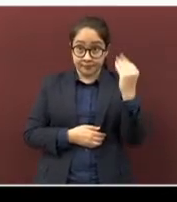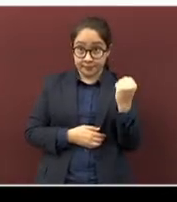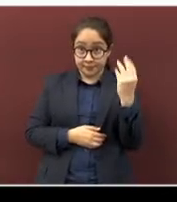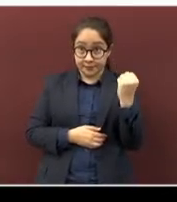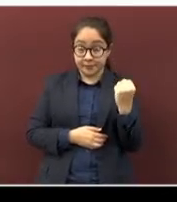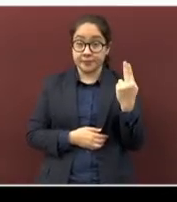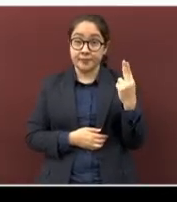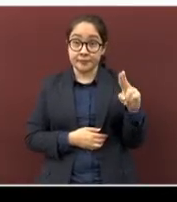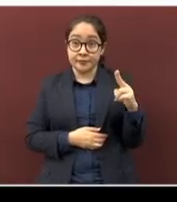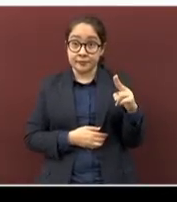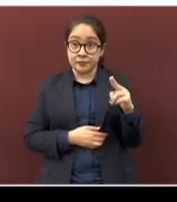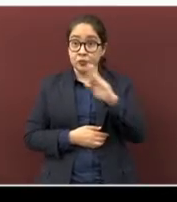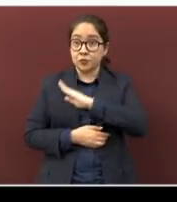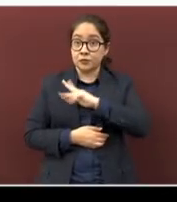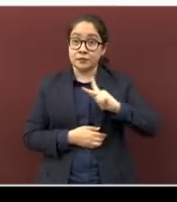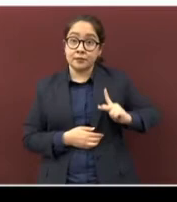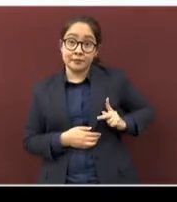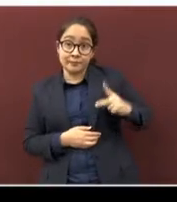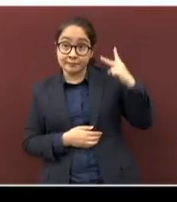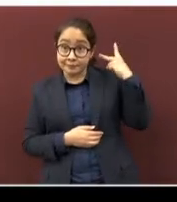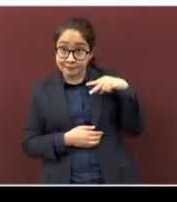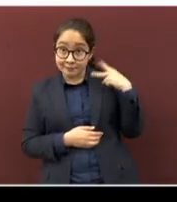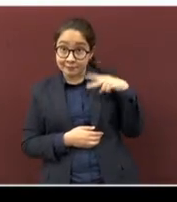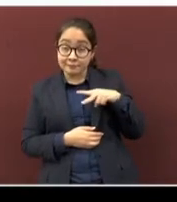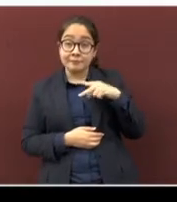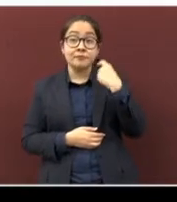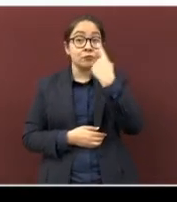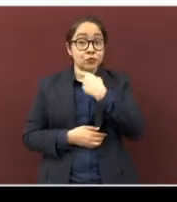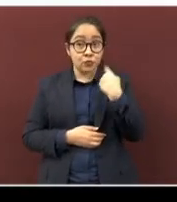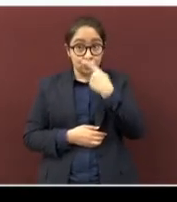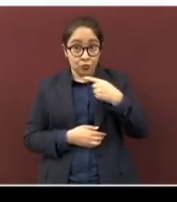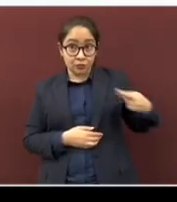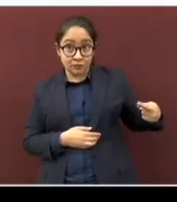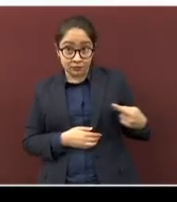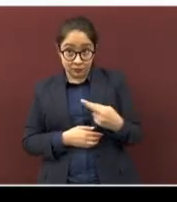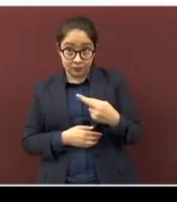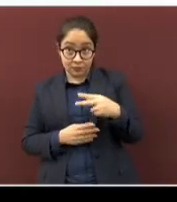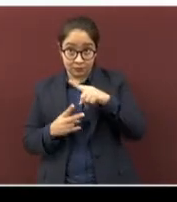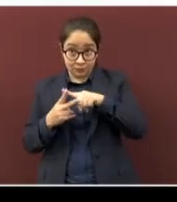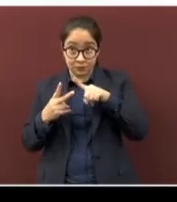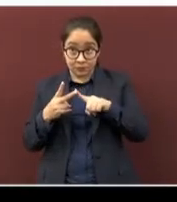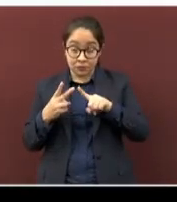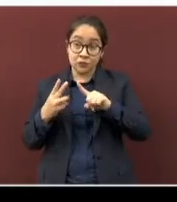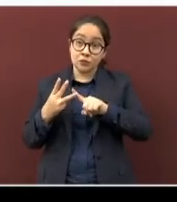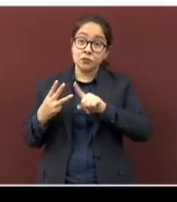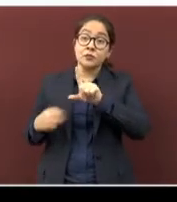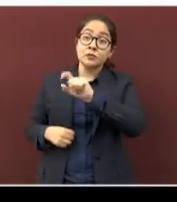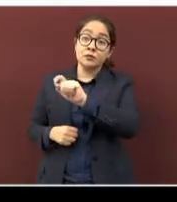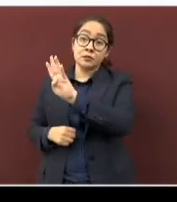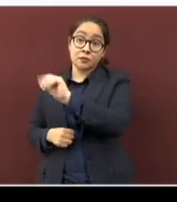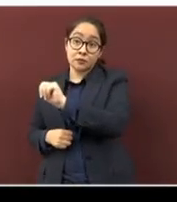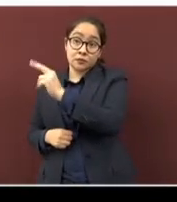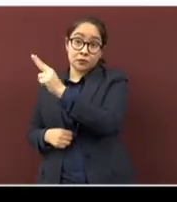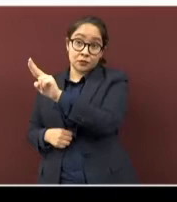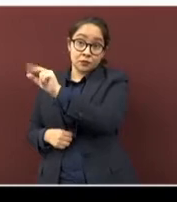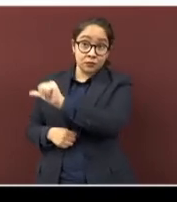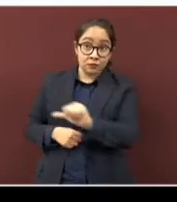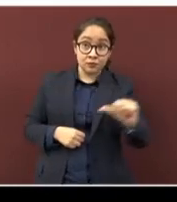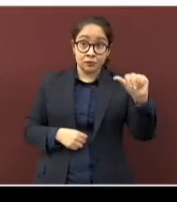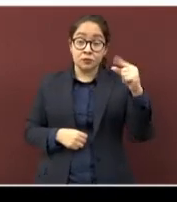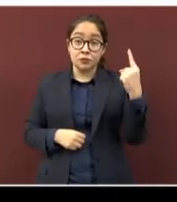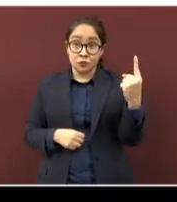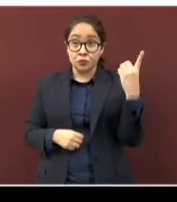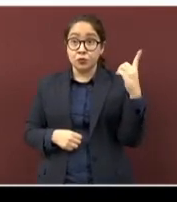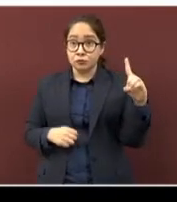puerto de Veracruz y Boca del Río. Y del 29 de noviembre al 1 de diciembre, se